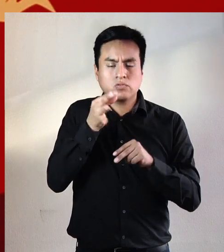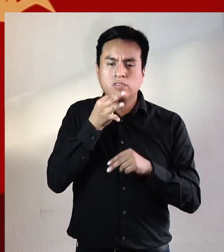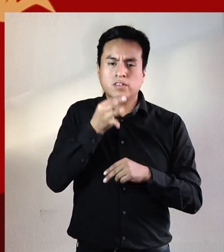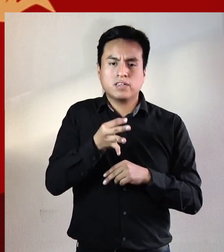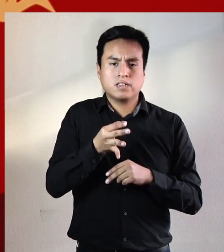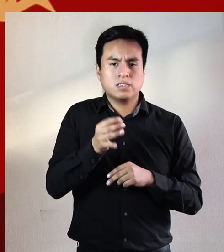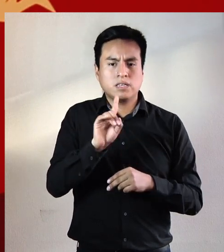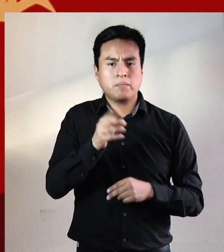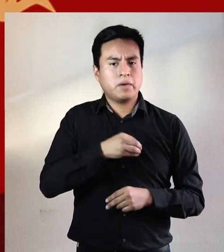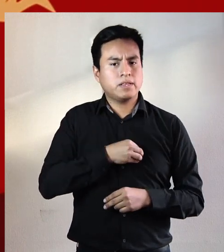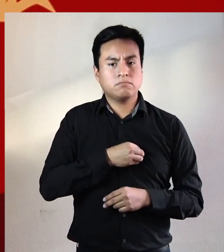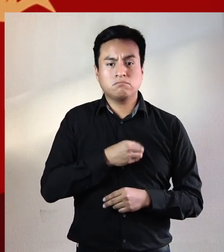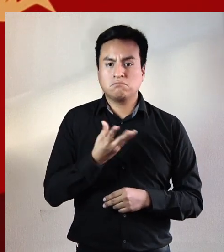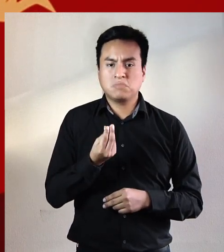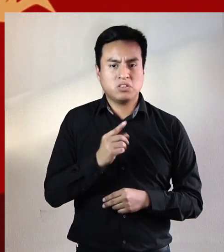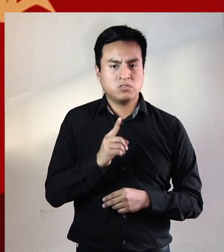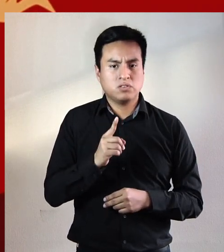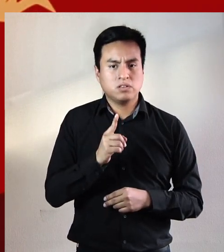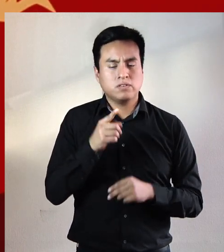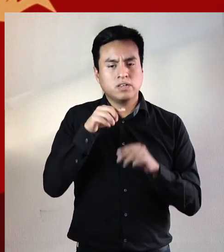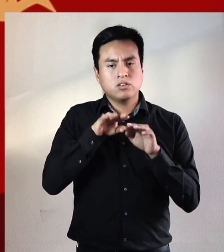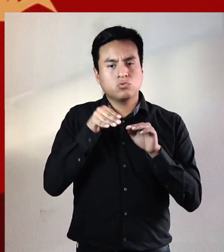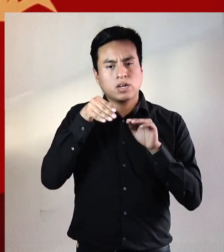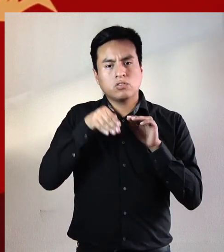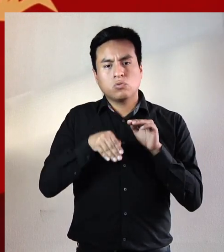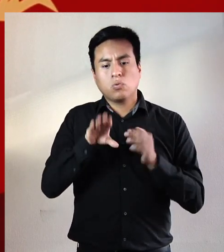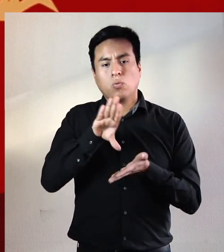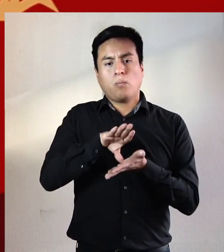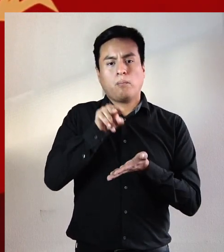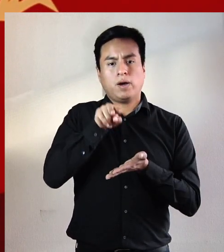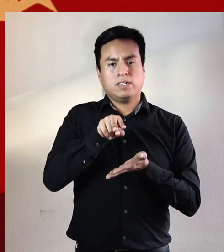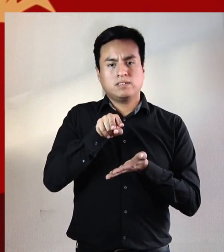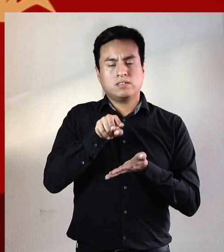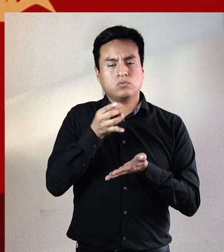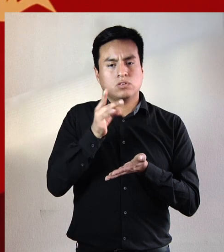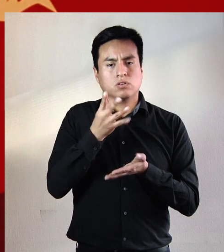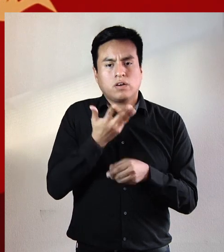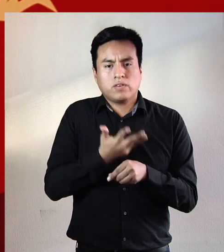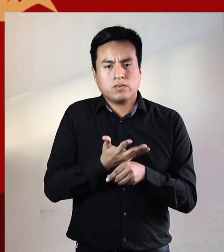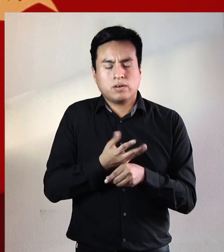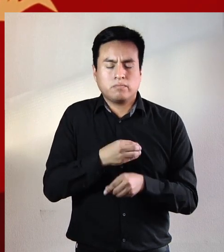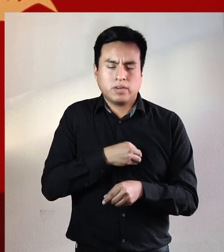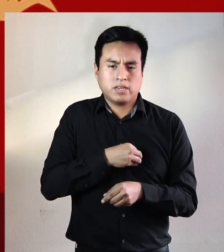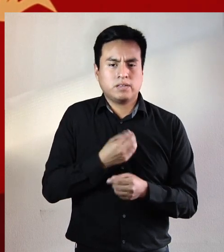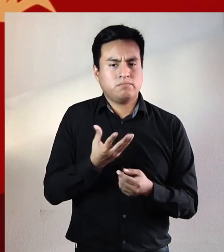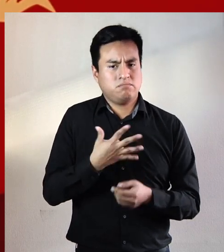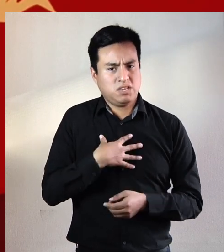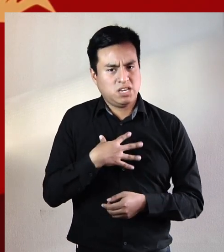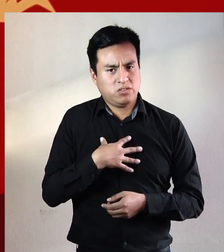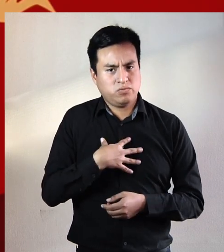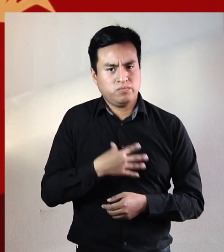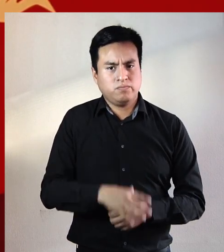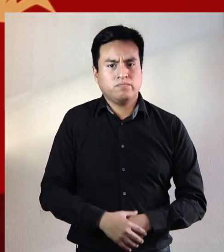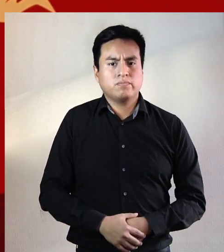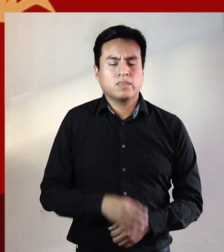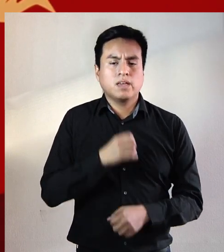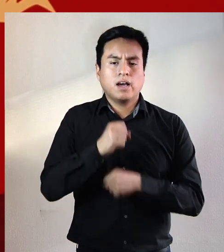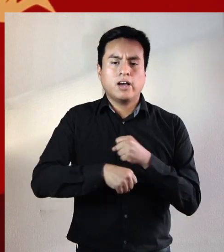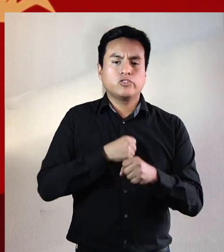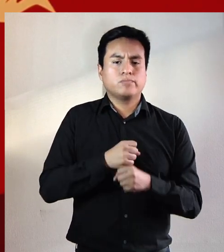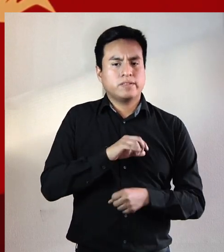sólo diría ni pena ni miedo y estaría surcando un país donde lo único que había era pena y miedo